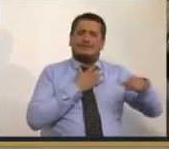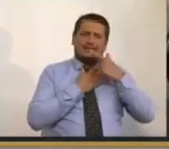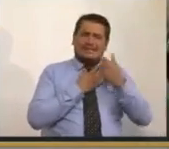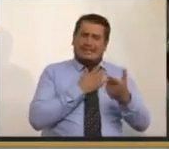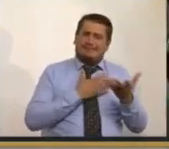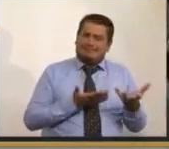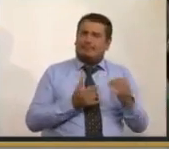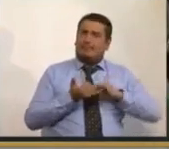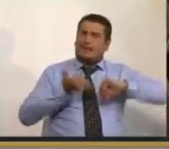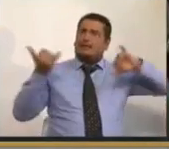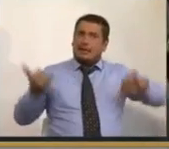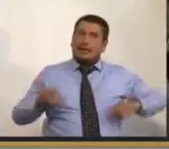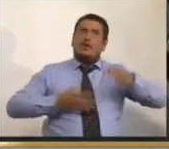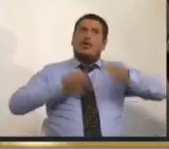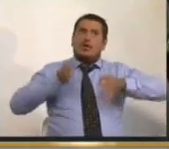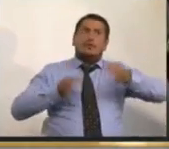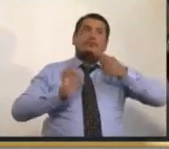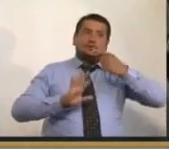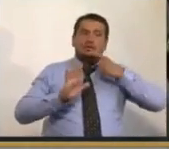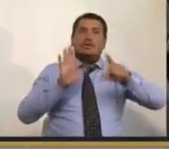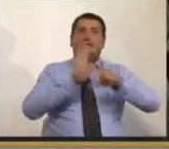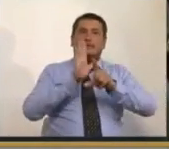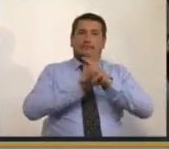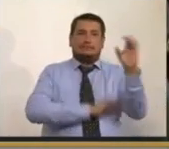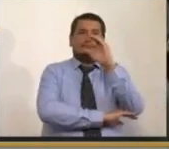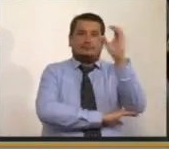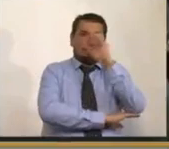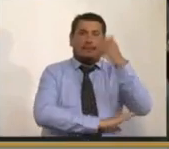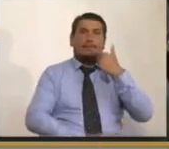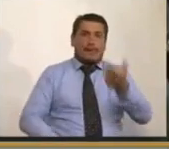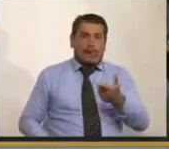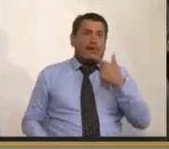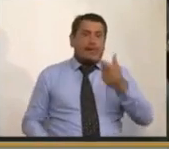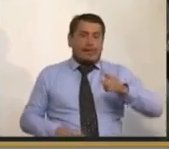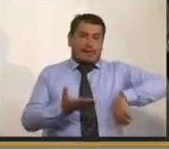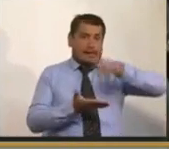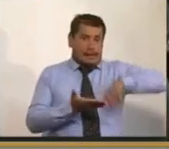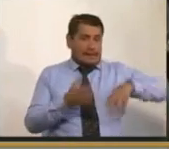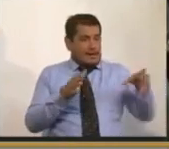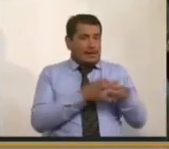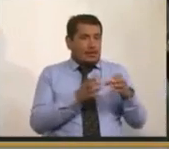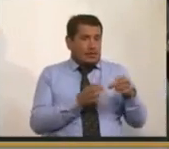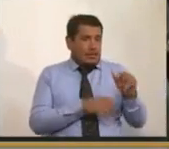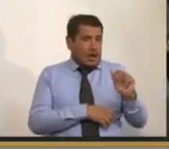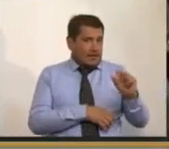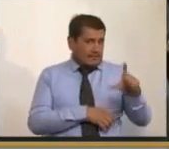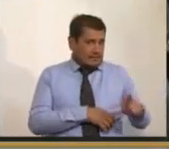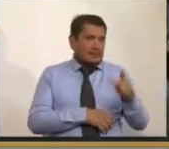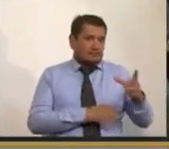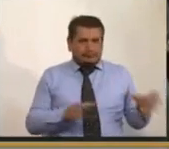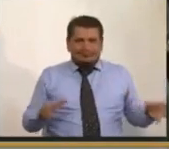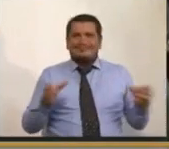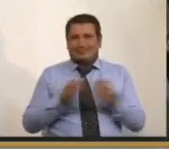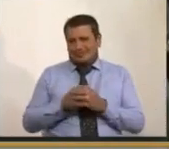jurídicamente, y es lo que dice la legislación colombiana, de la firma del Grupo Aval que entró en la